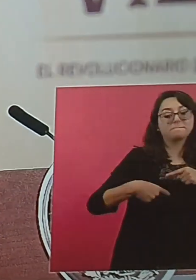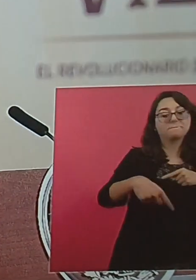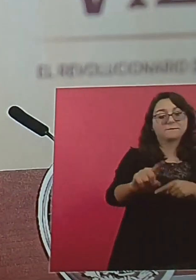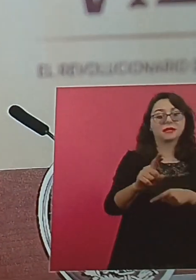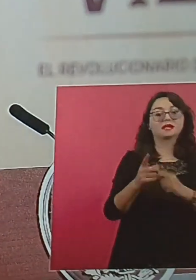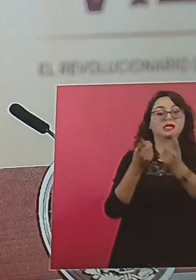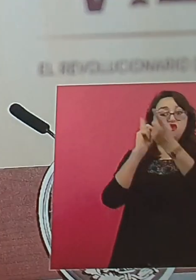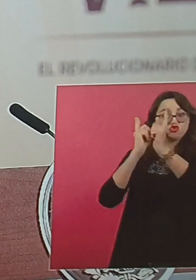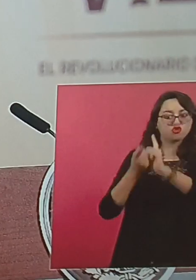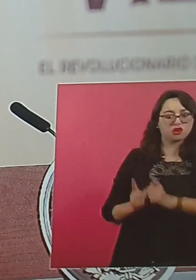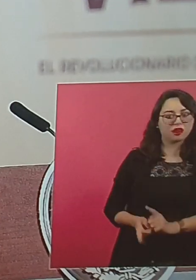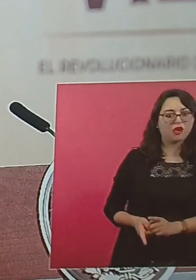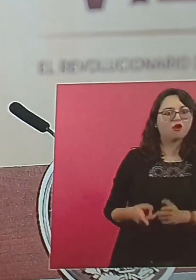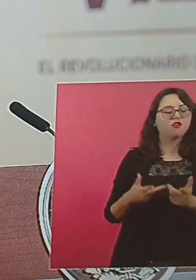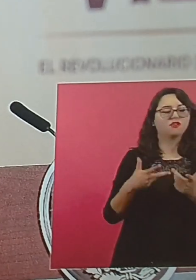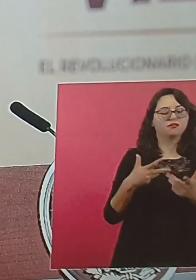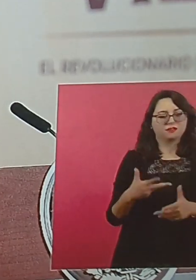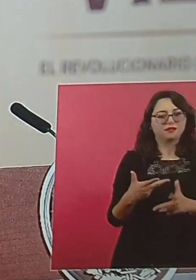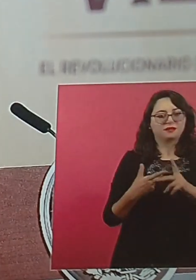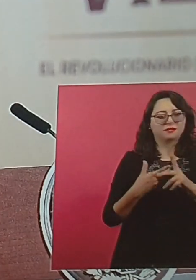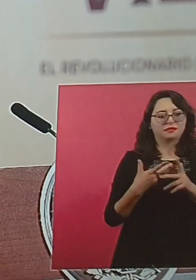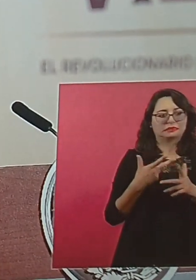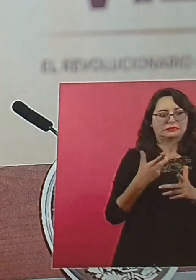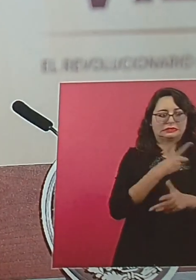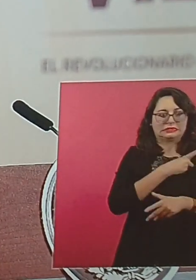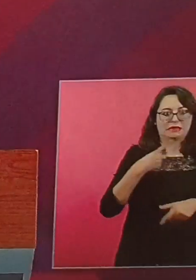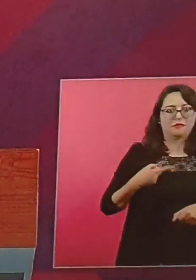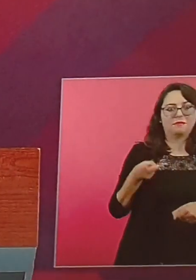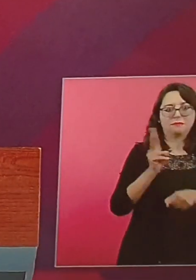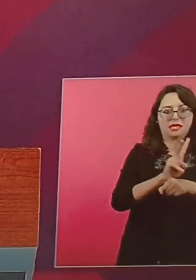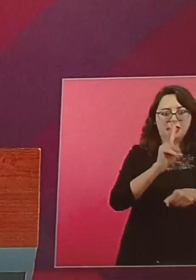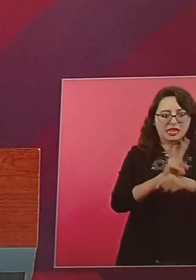reforzando de esa manera.